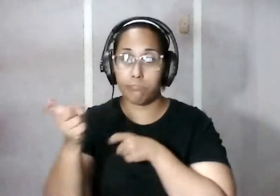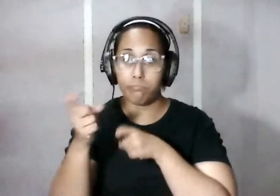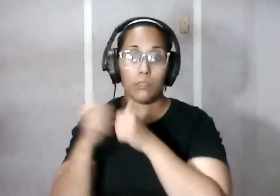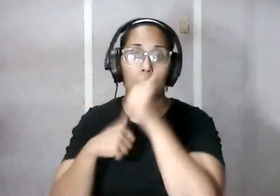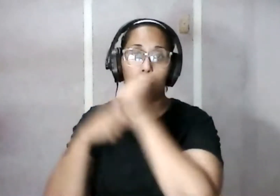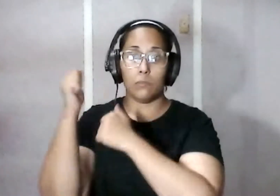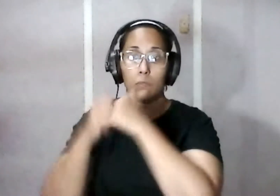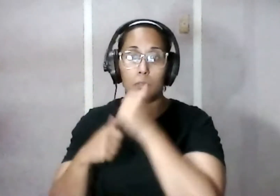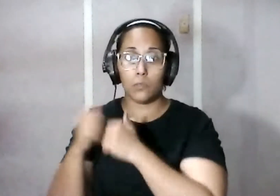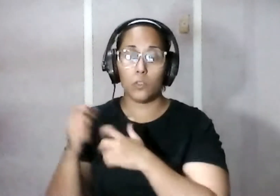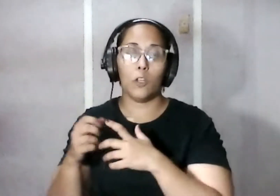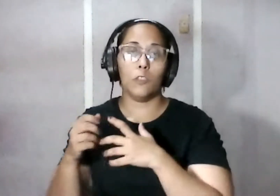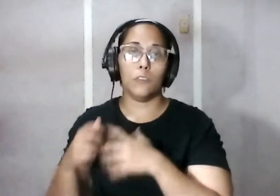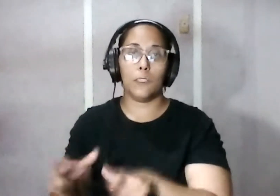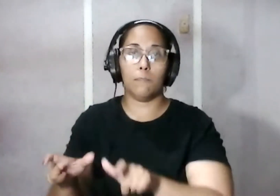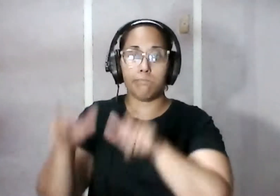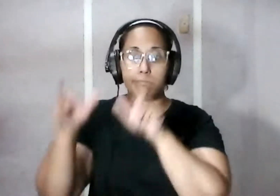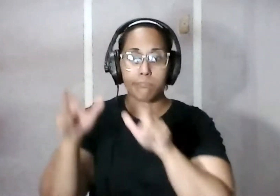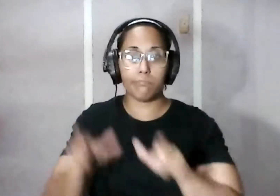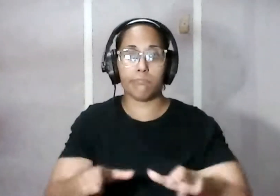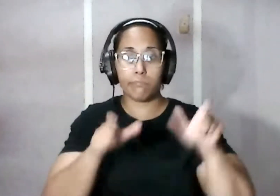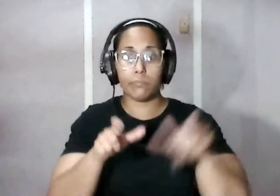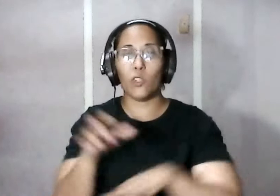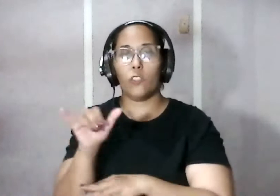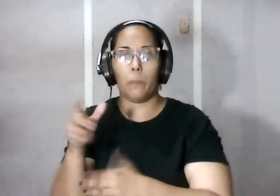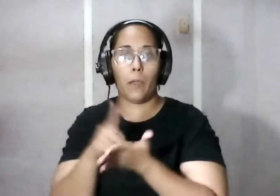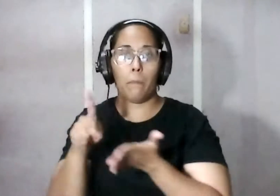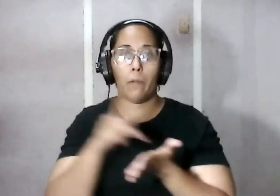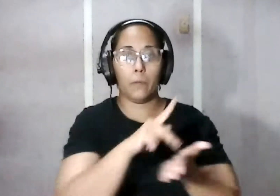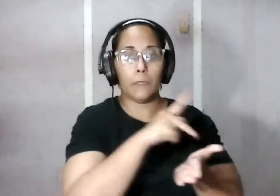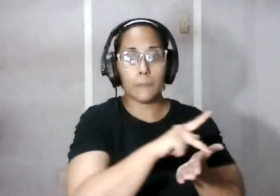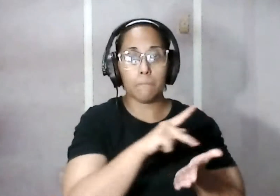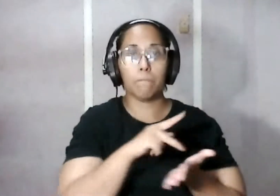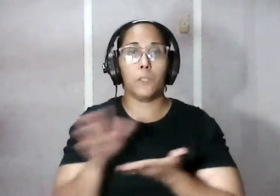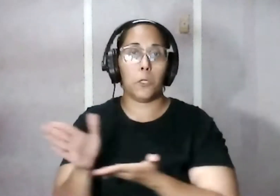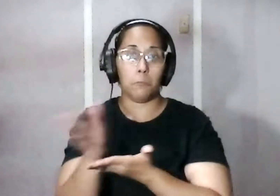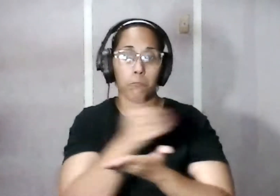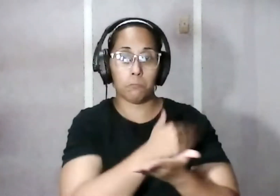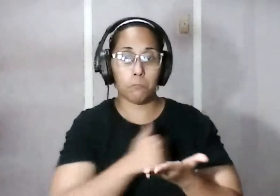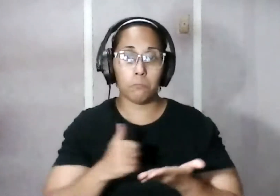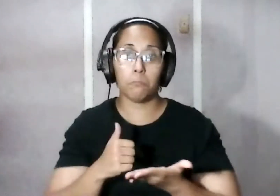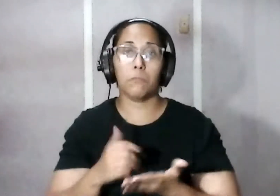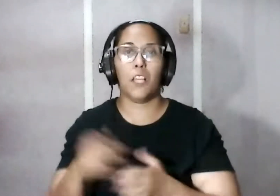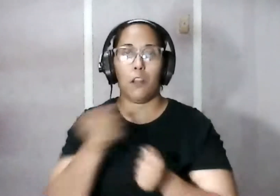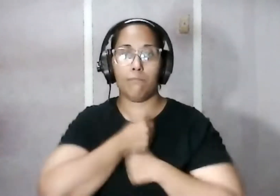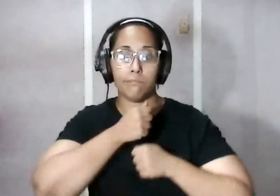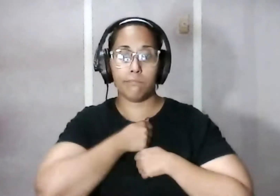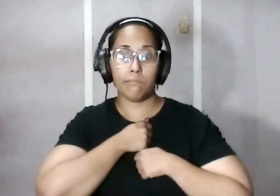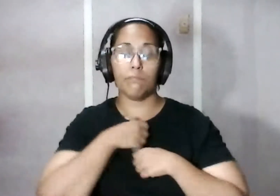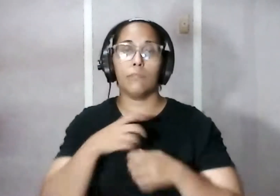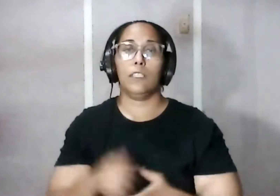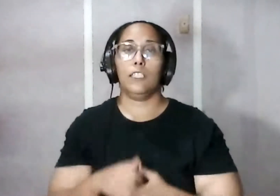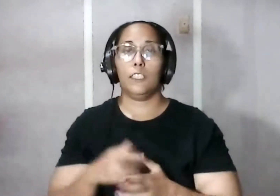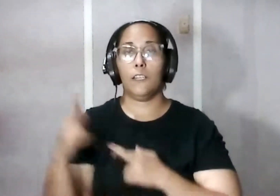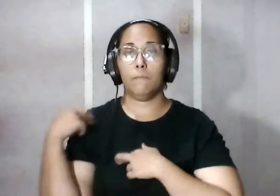de fortificaciones sino también al pago de los sueldos de los salarios de la tropa de los soldados encargados de la